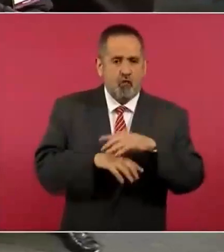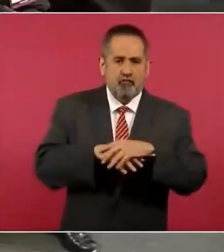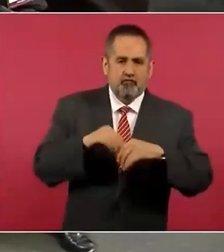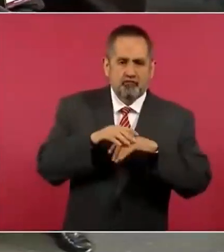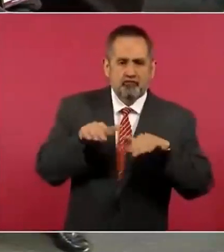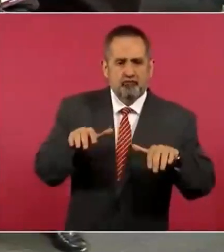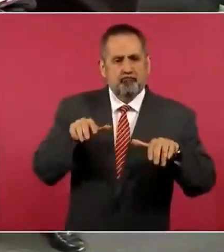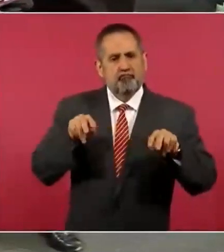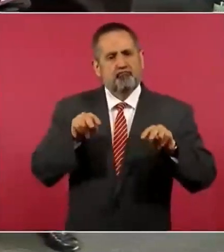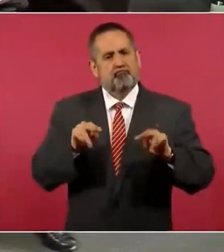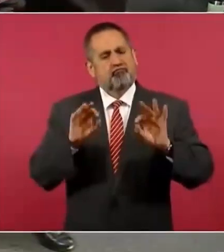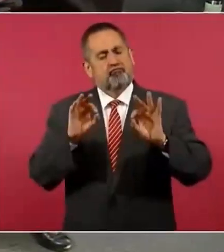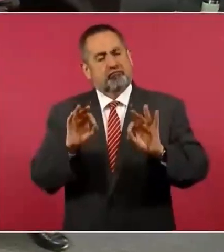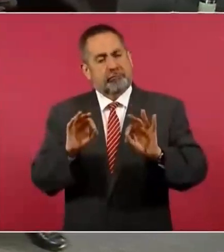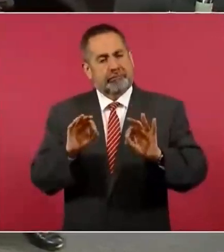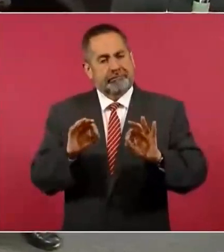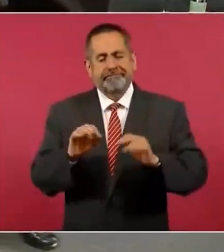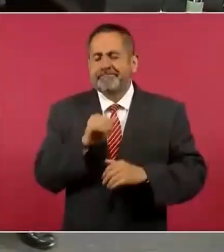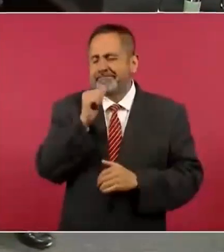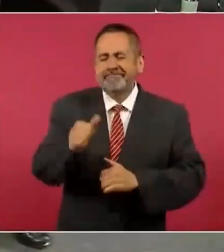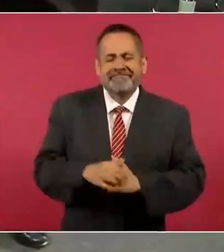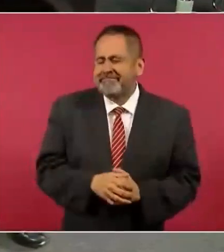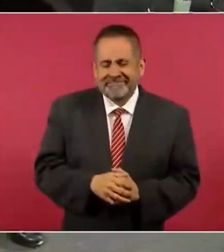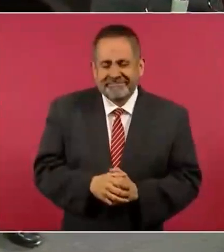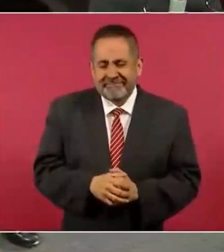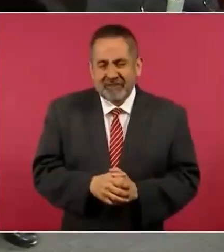Objetivo, todos